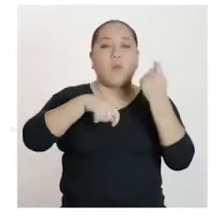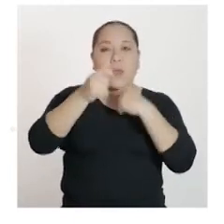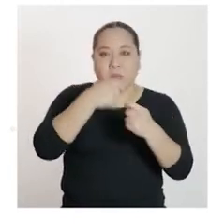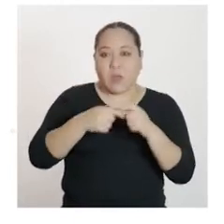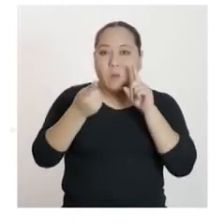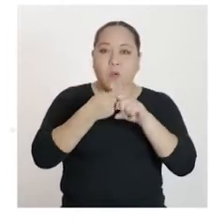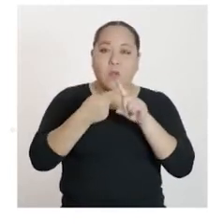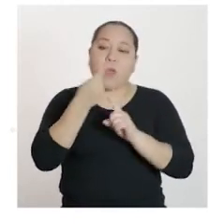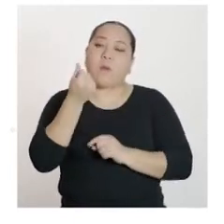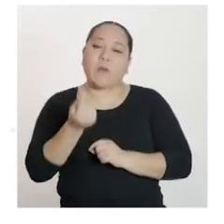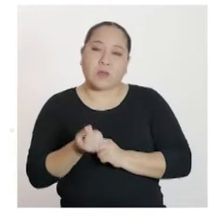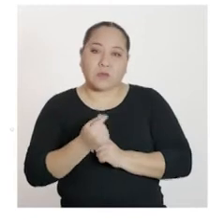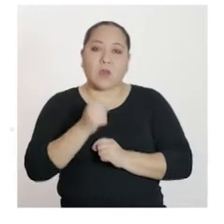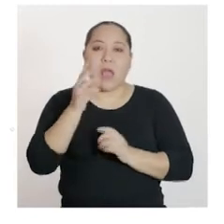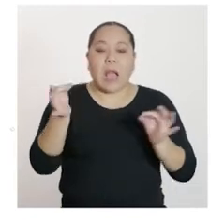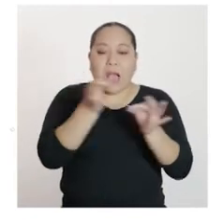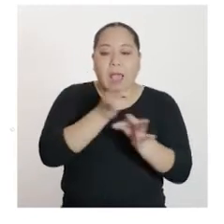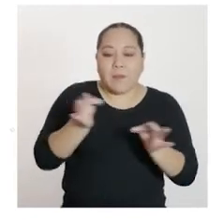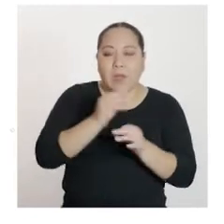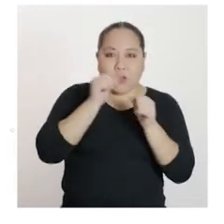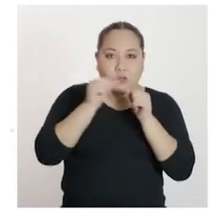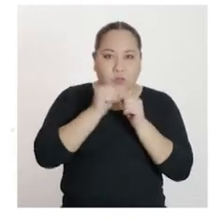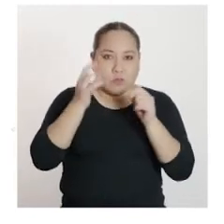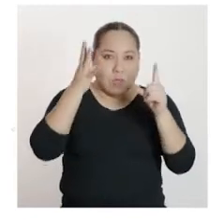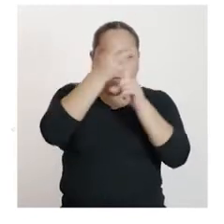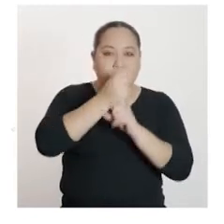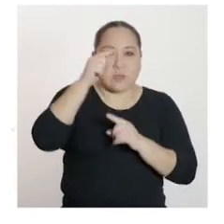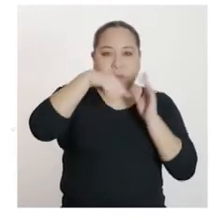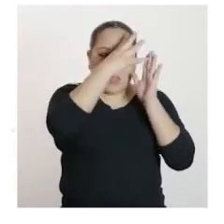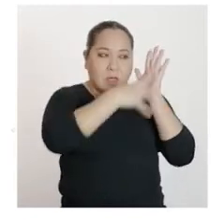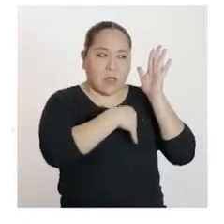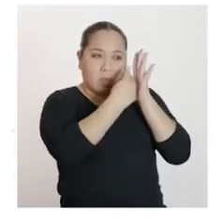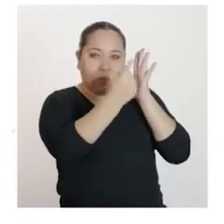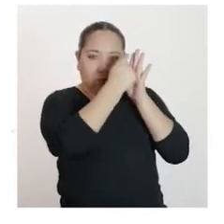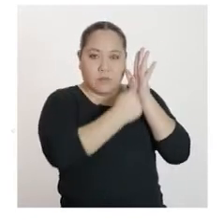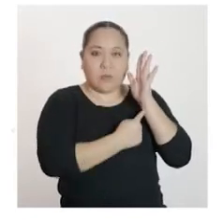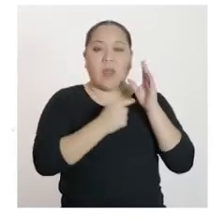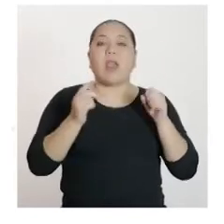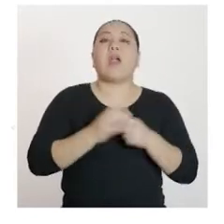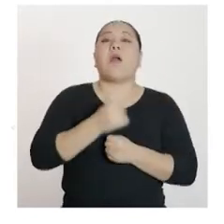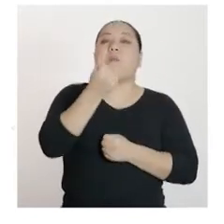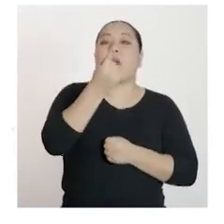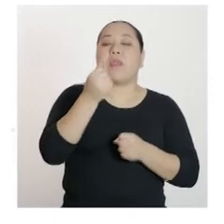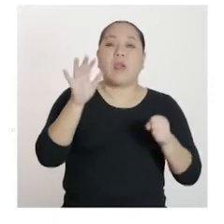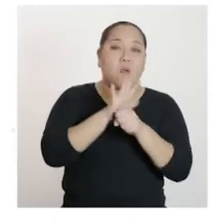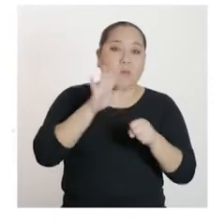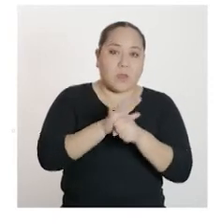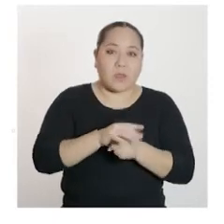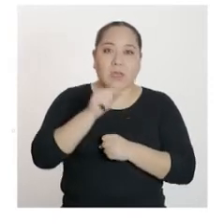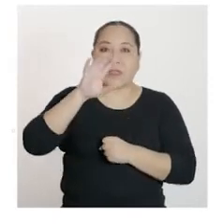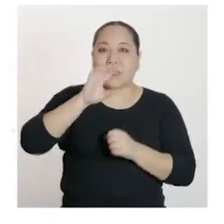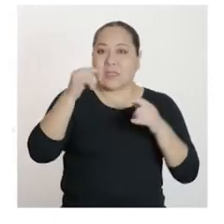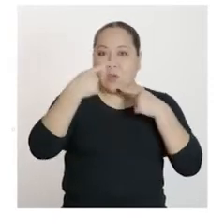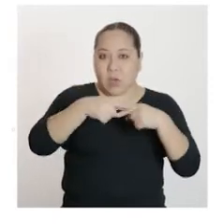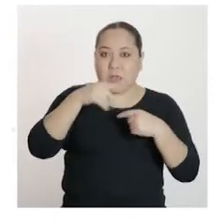Al reemplazar los términos obtenidos en la tabla, tenemos que el ingreso total es igual a 5